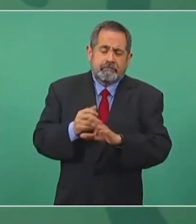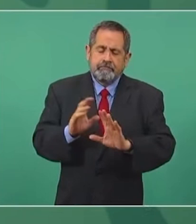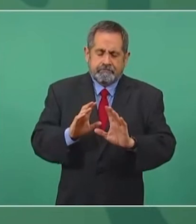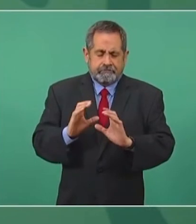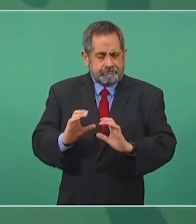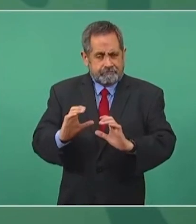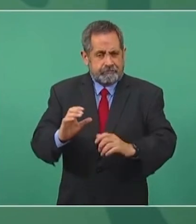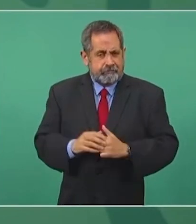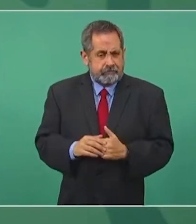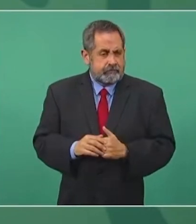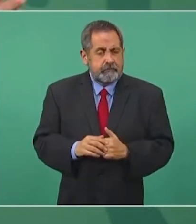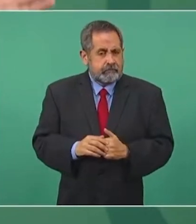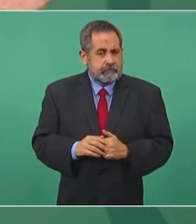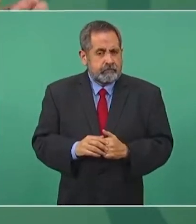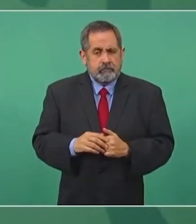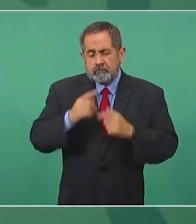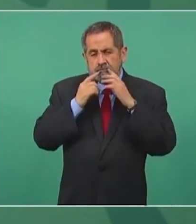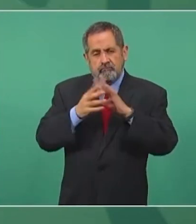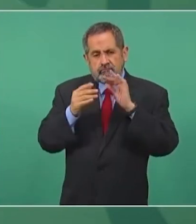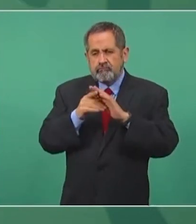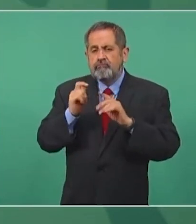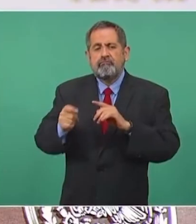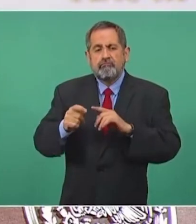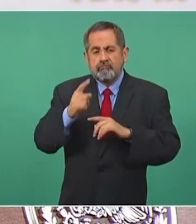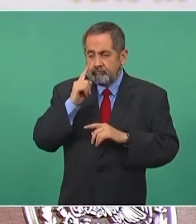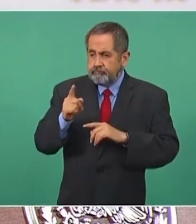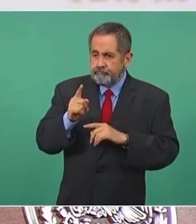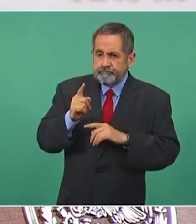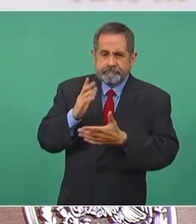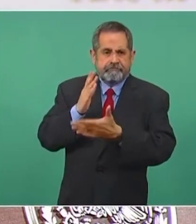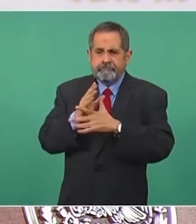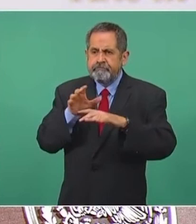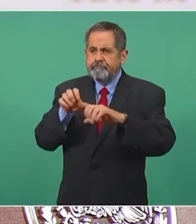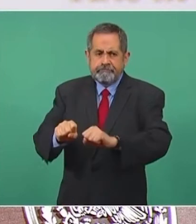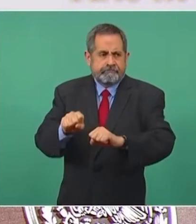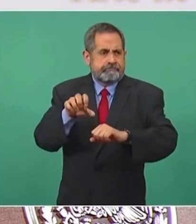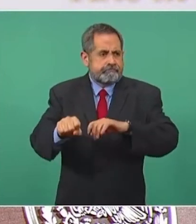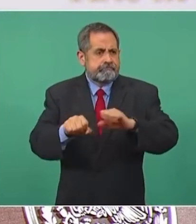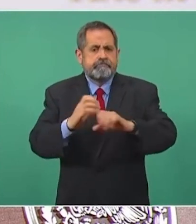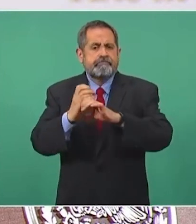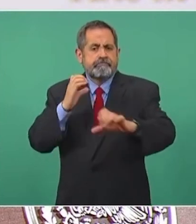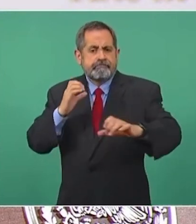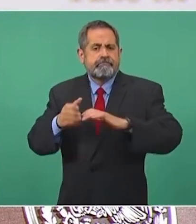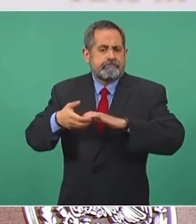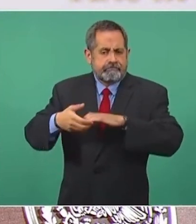Se están deteniendo camiones, trailers.